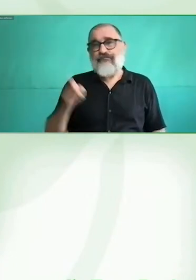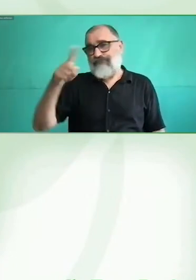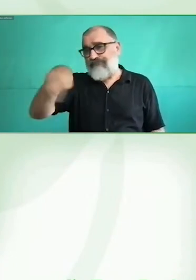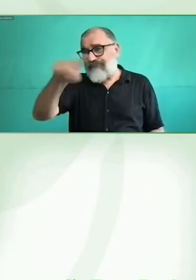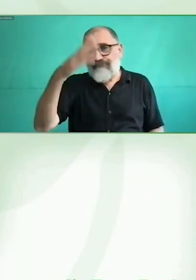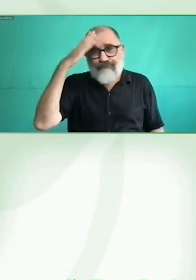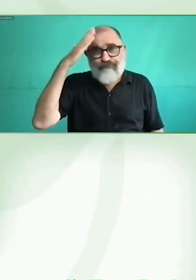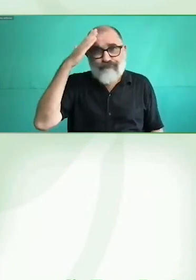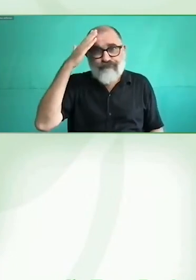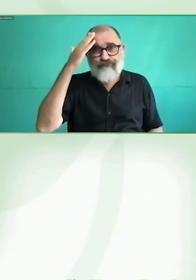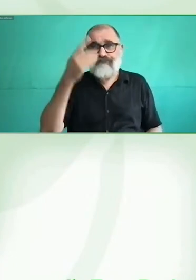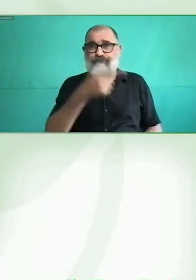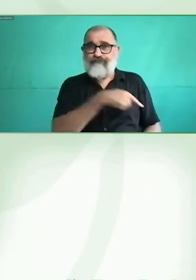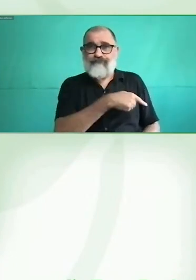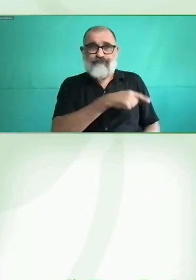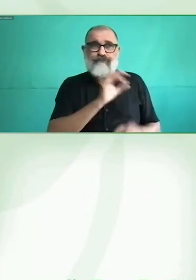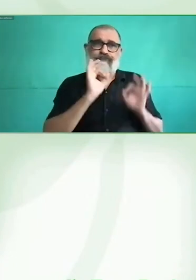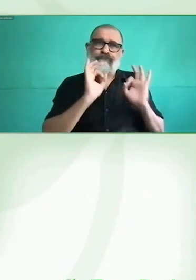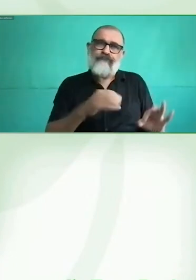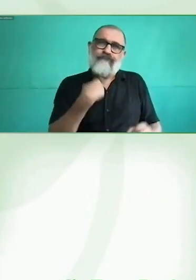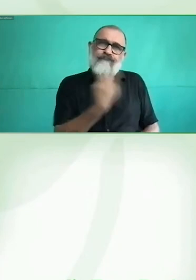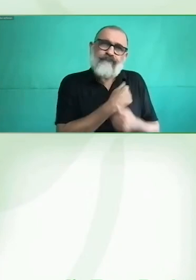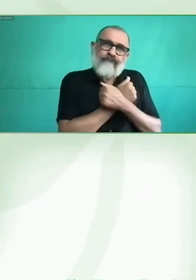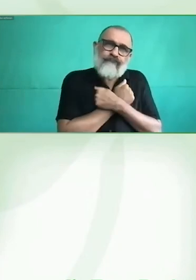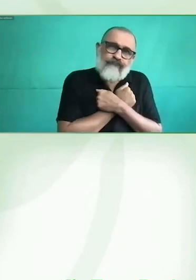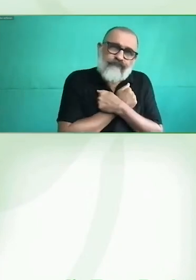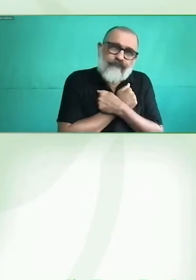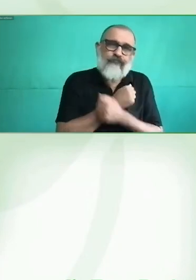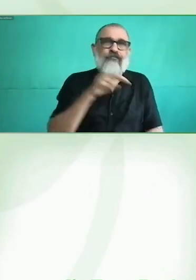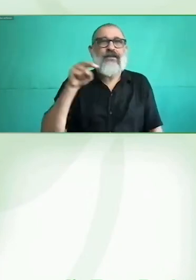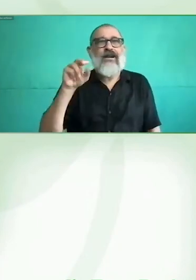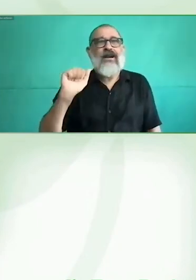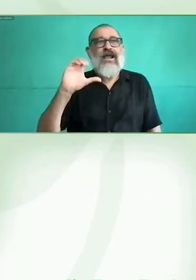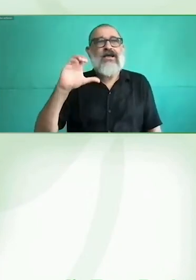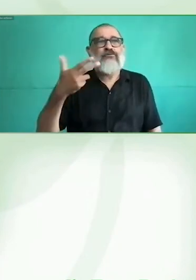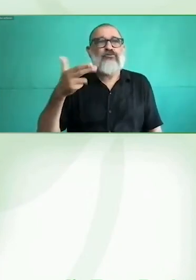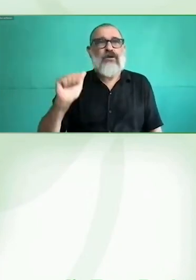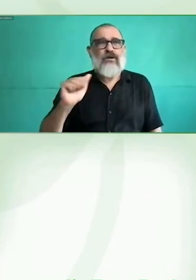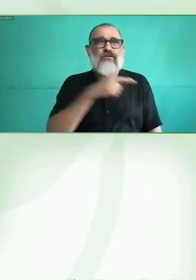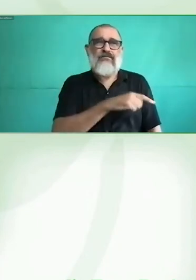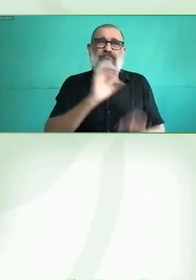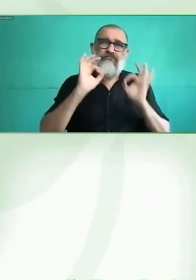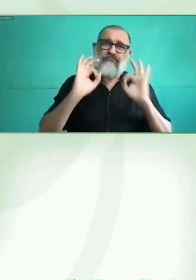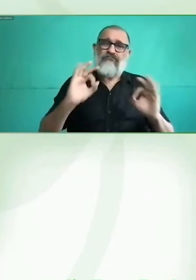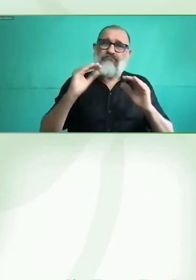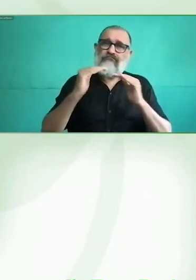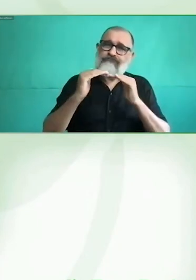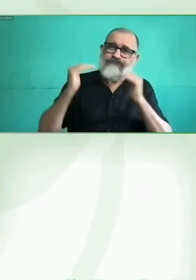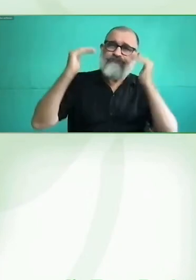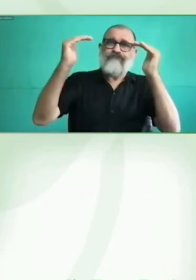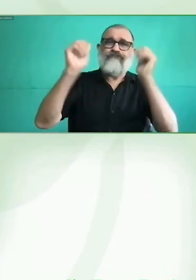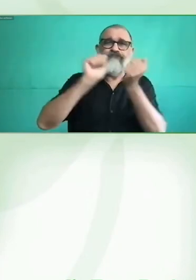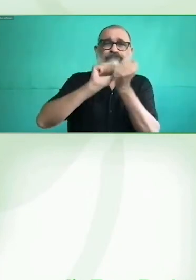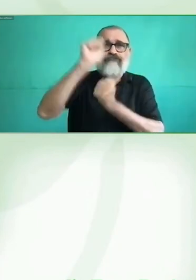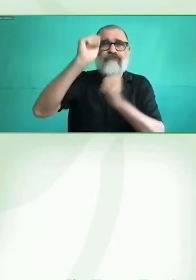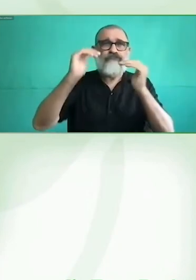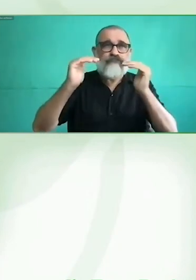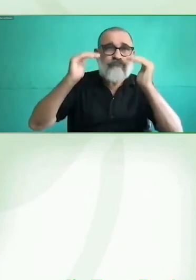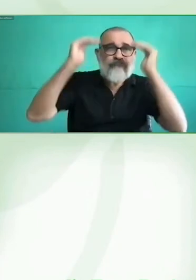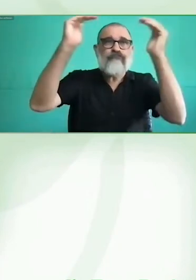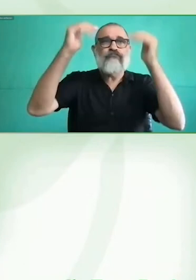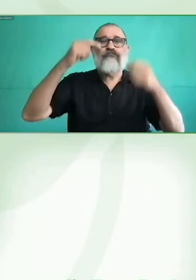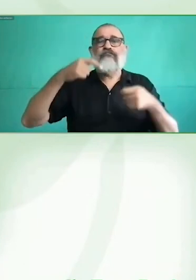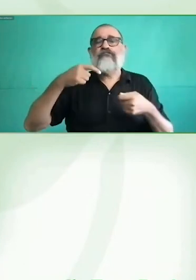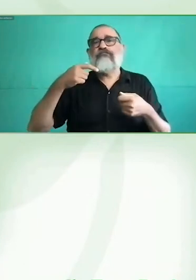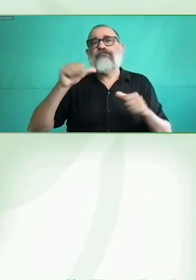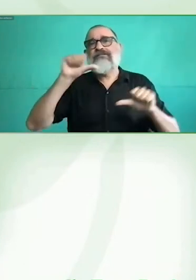tiene un grado y un máster en ciencias políticas, es chilena, y, bueno, tiene una amplia también trayectoria en el ámbito